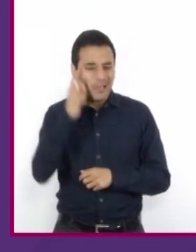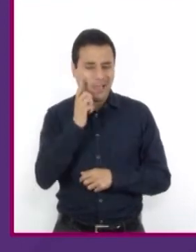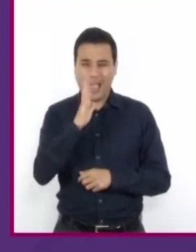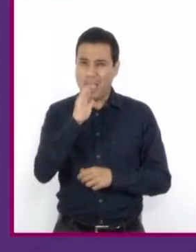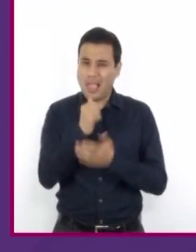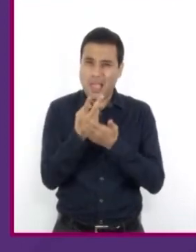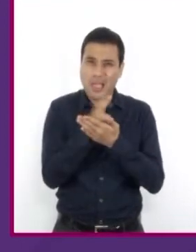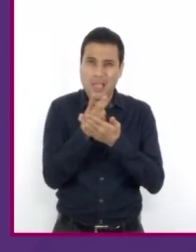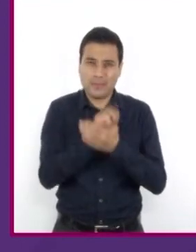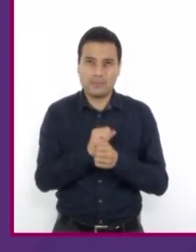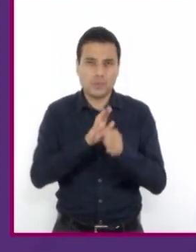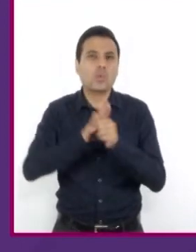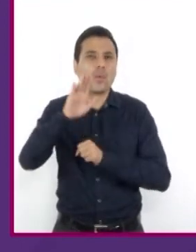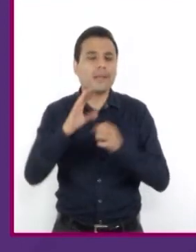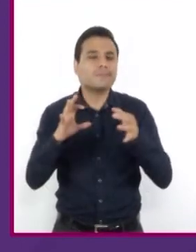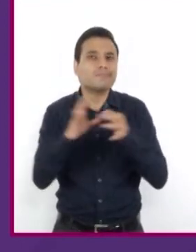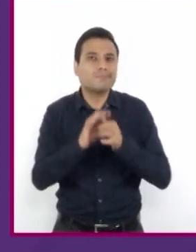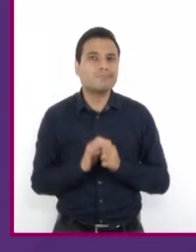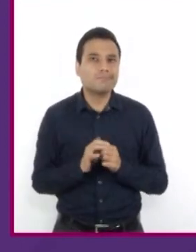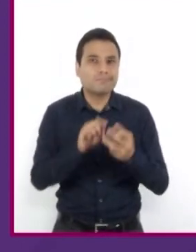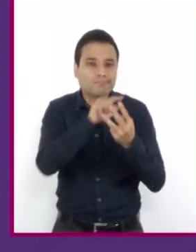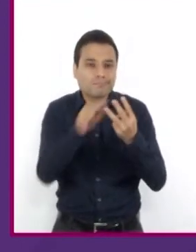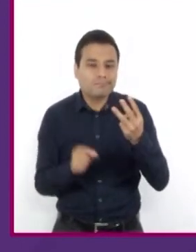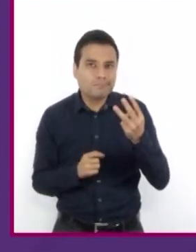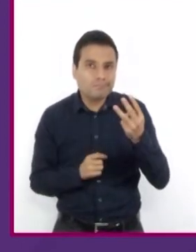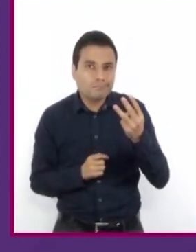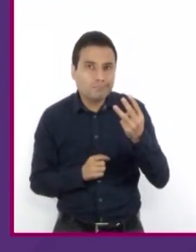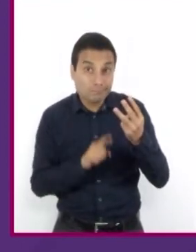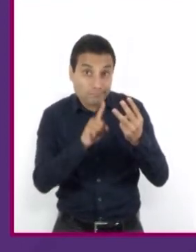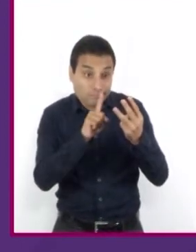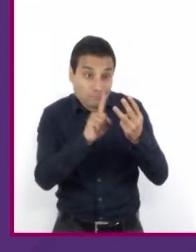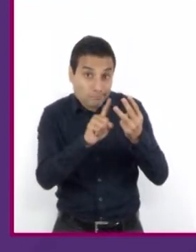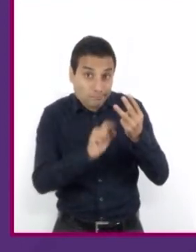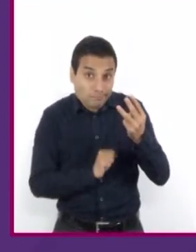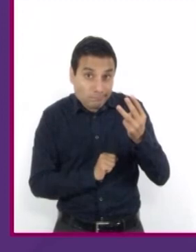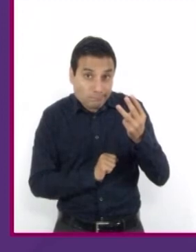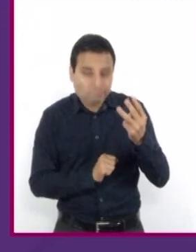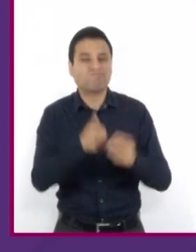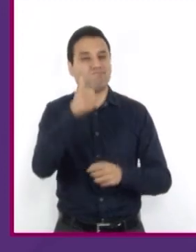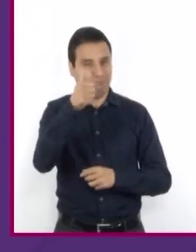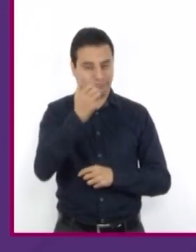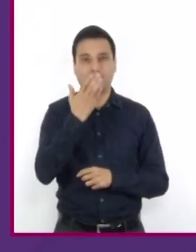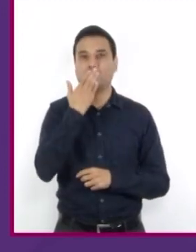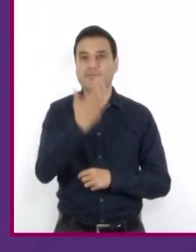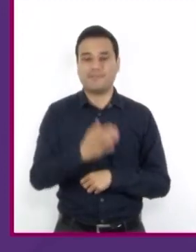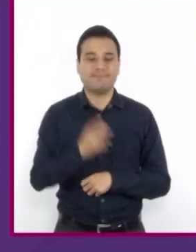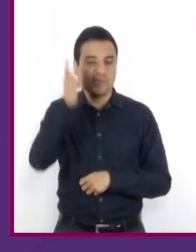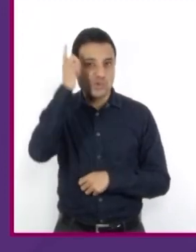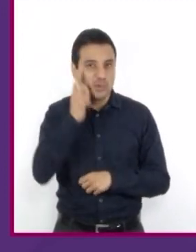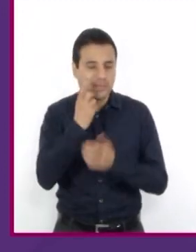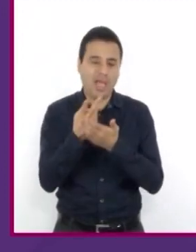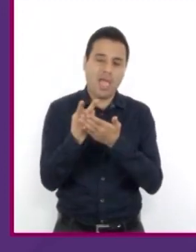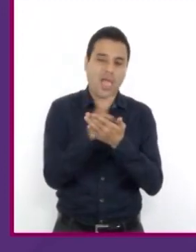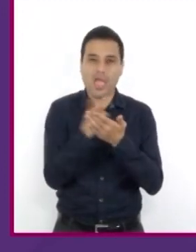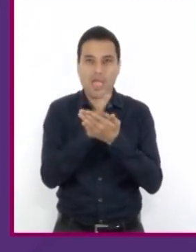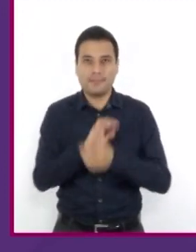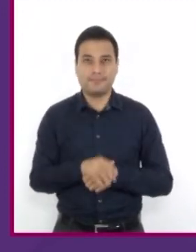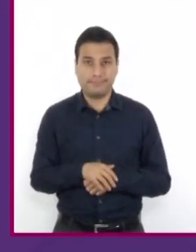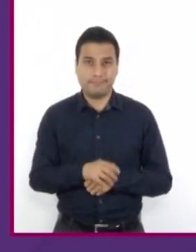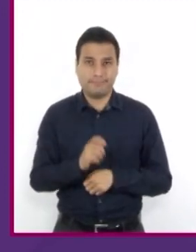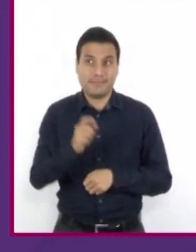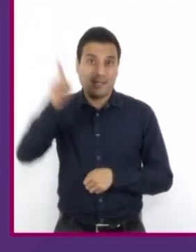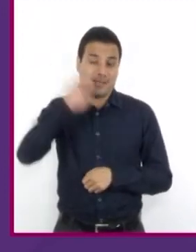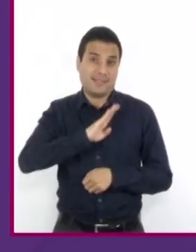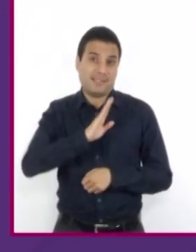poder dormir. Si la opción que seleccionaron fue C, no poder dormir, están en lo correcto. En España, comer techo